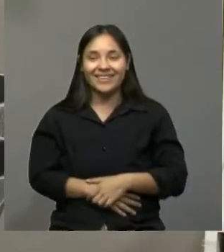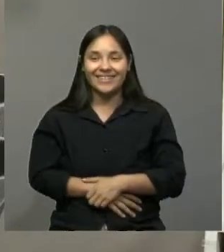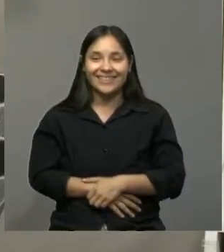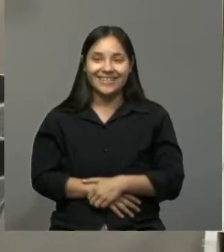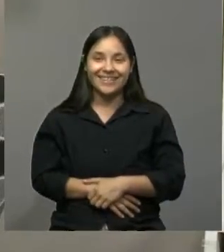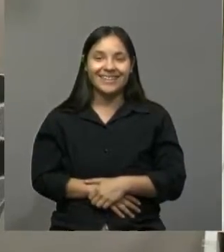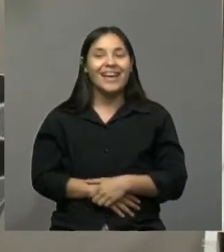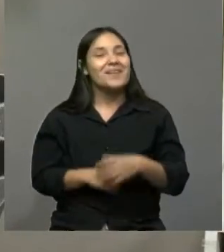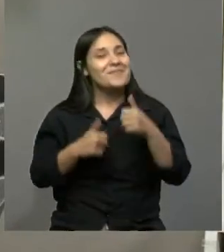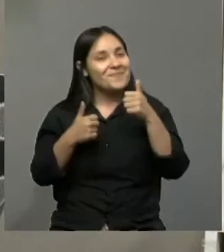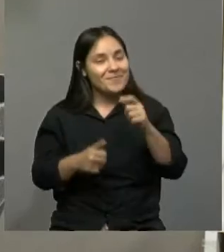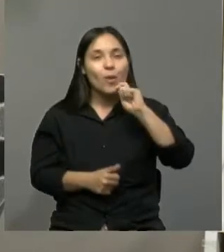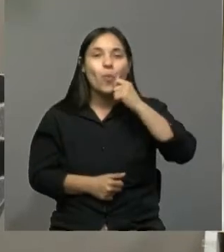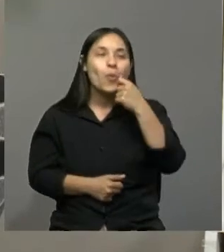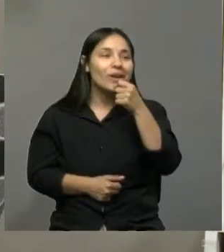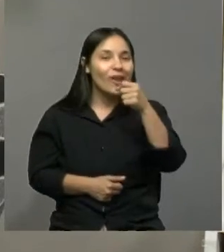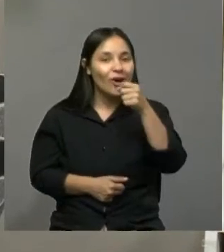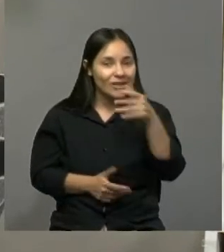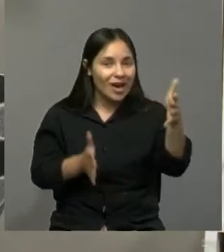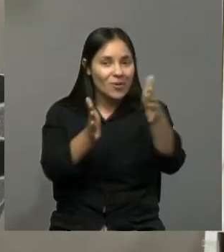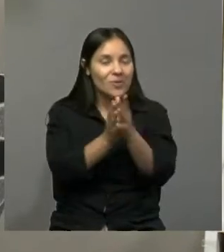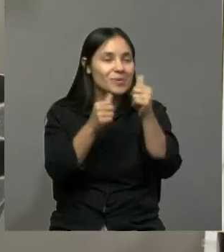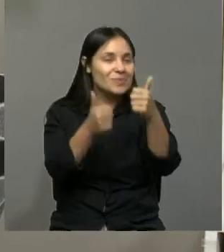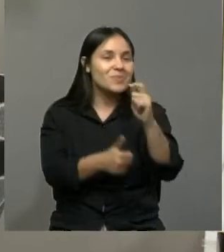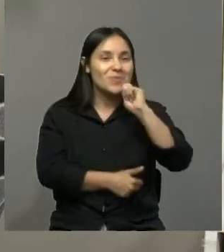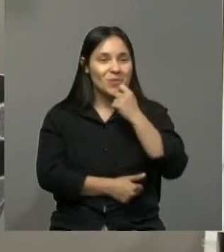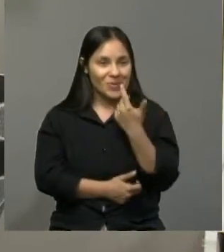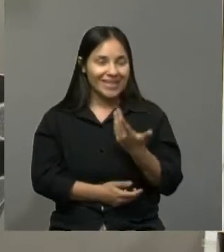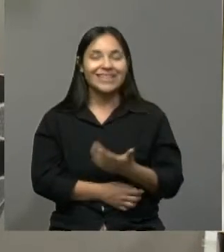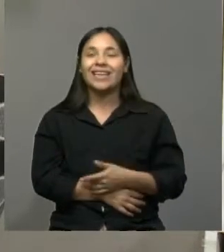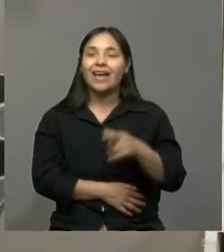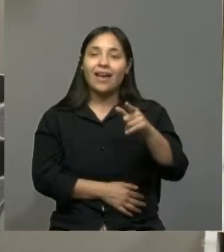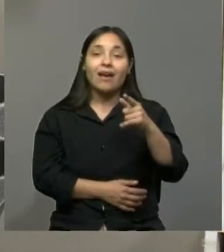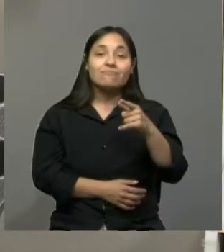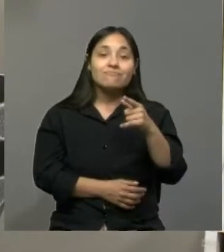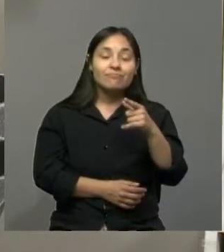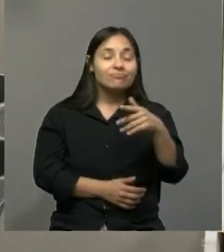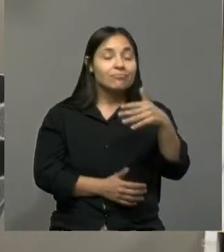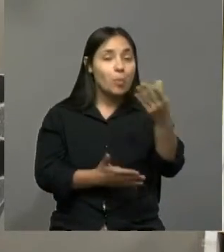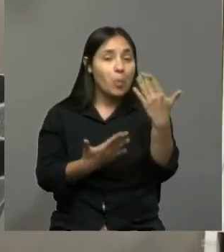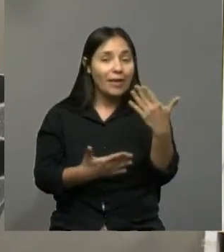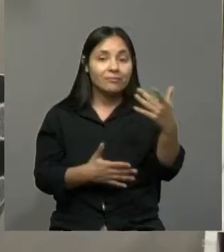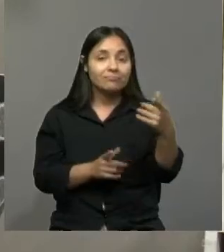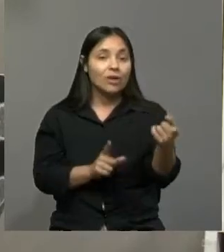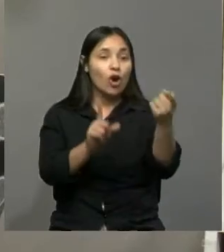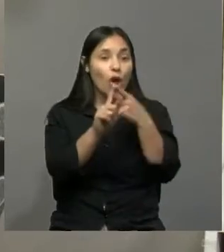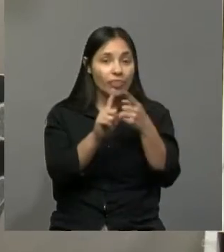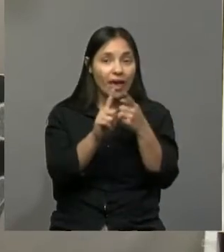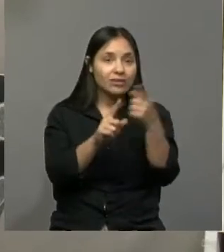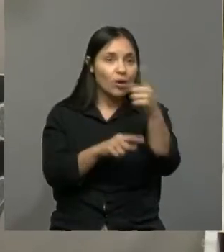Bueno, chicos, muy linda la nota con ustedes. Realmente ha sido una linda oportunidad de tener el contacto. Nos están